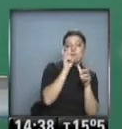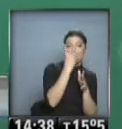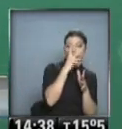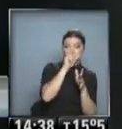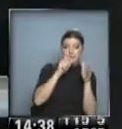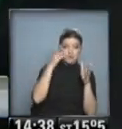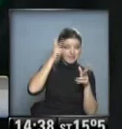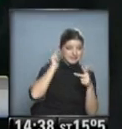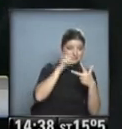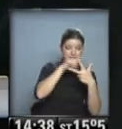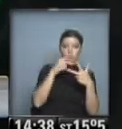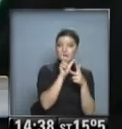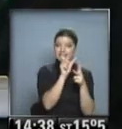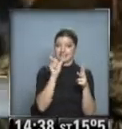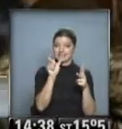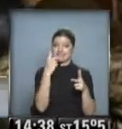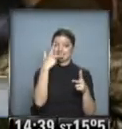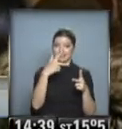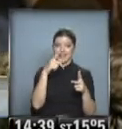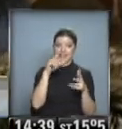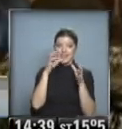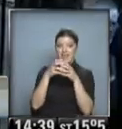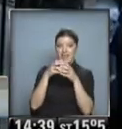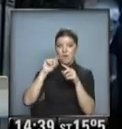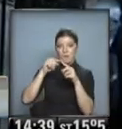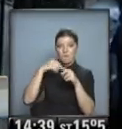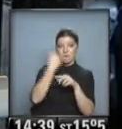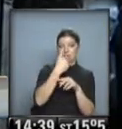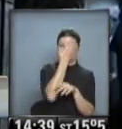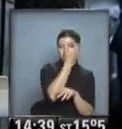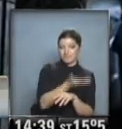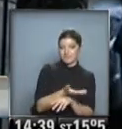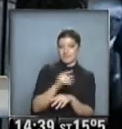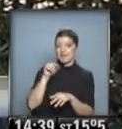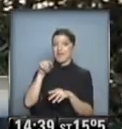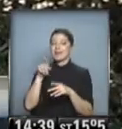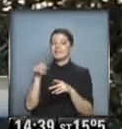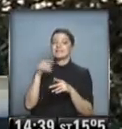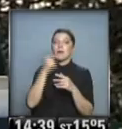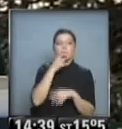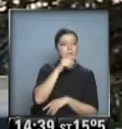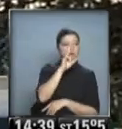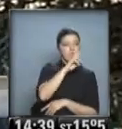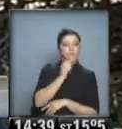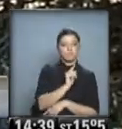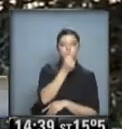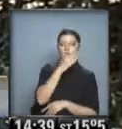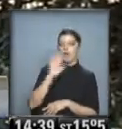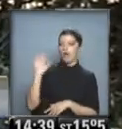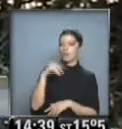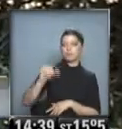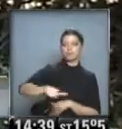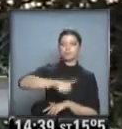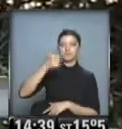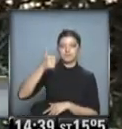apoyaron a la oposición y Bachelet, sola, los superó a todos. Elegir cuál es el